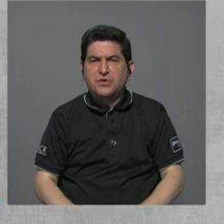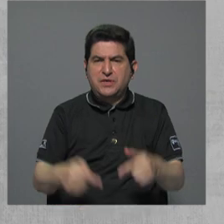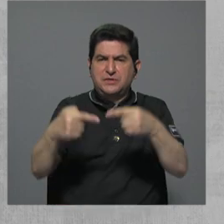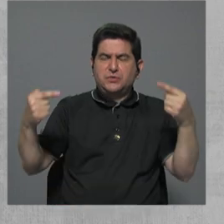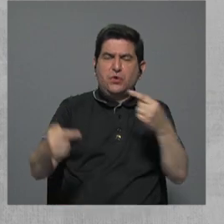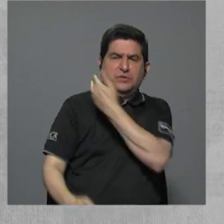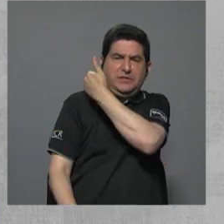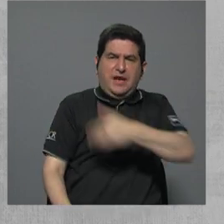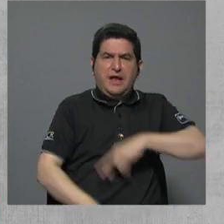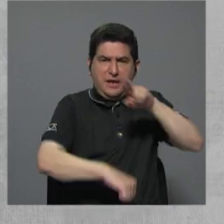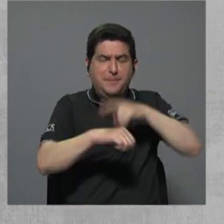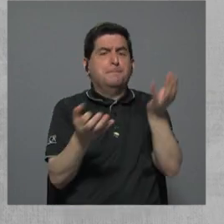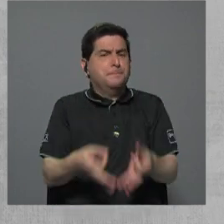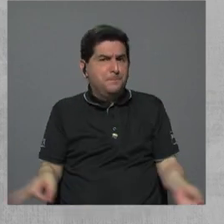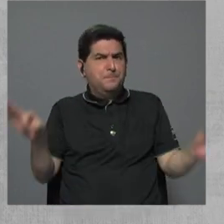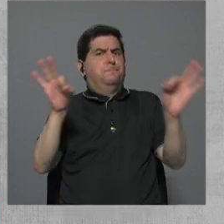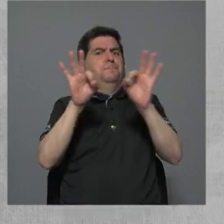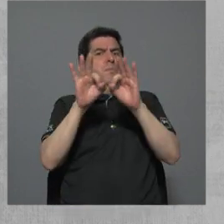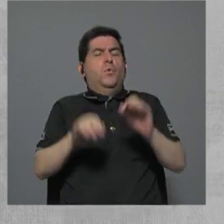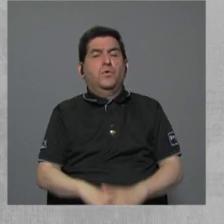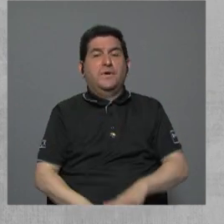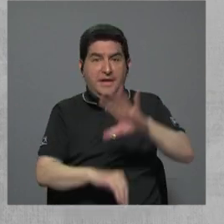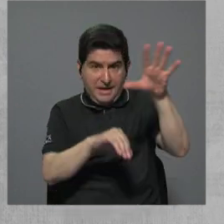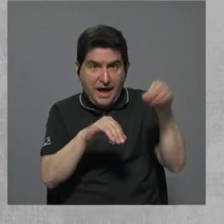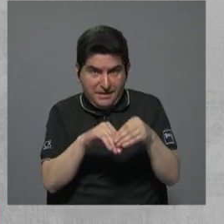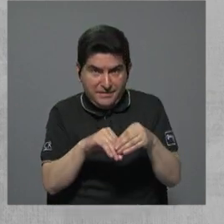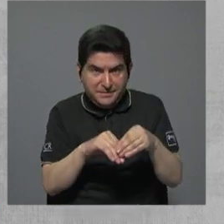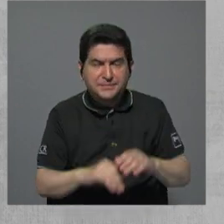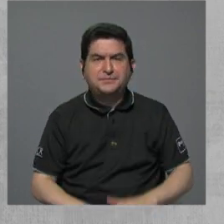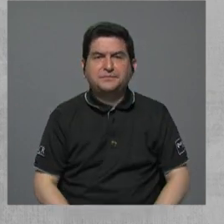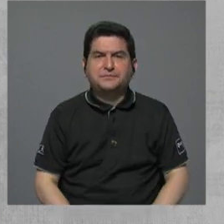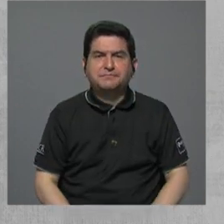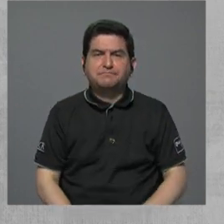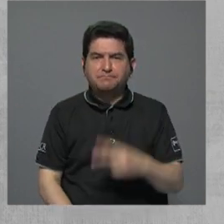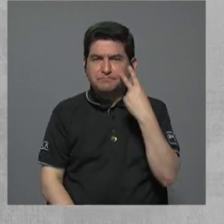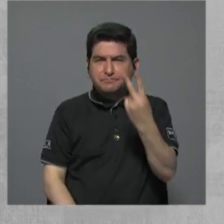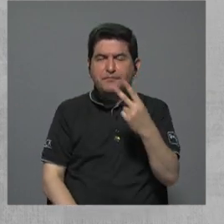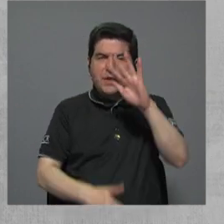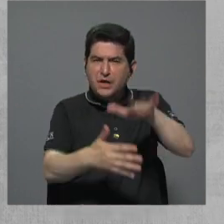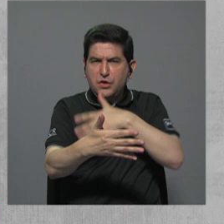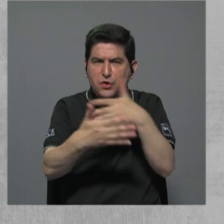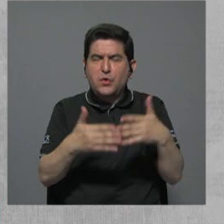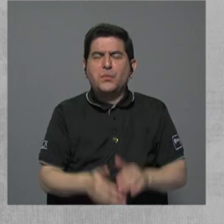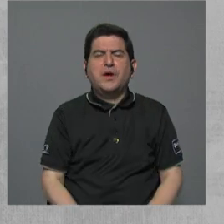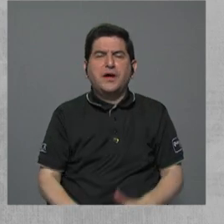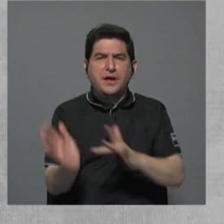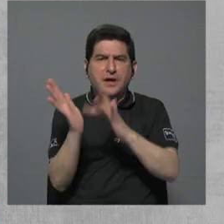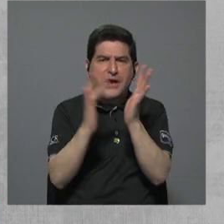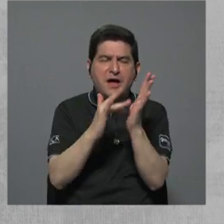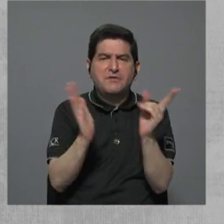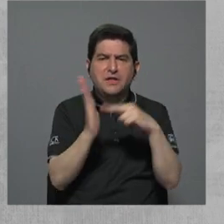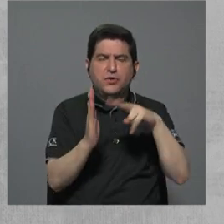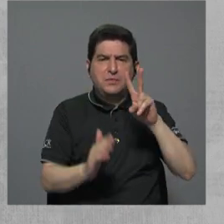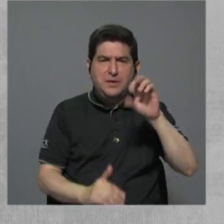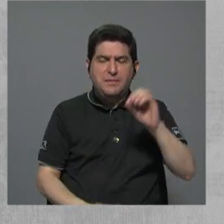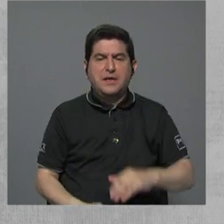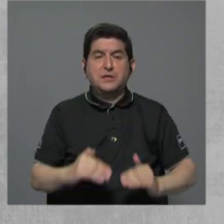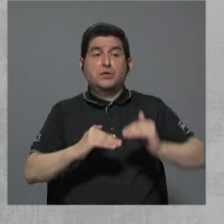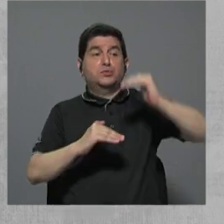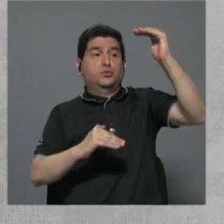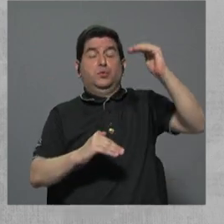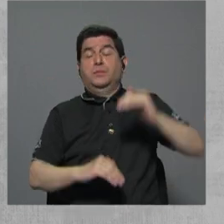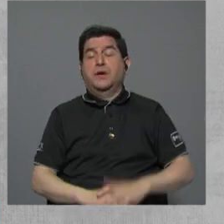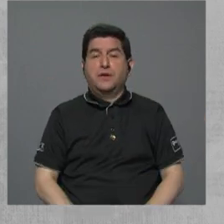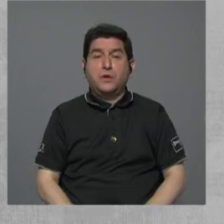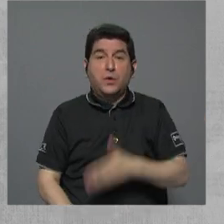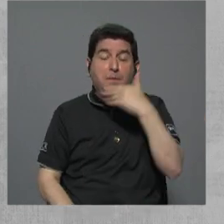República es bastante importante, y además, aquí lo podemos ver en el gráfico, abril del 2020 fue el punto más alto en el cual se